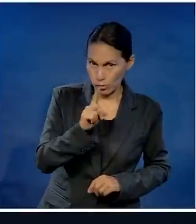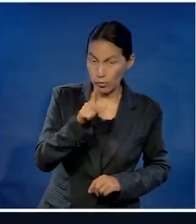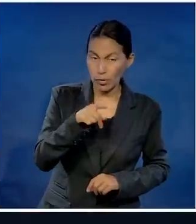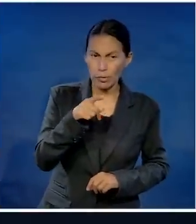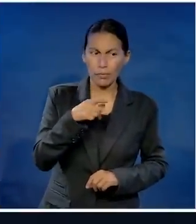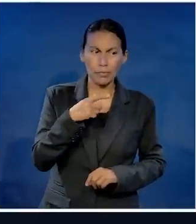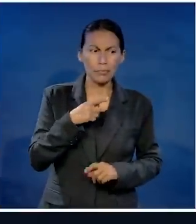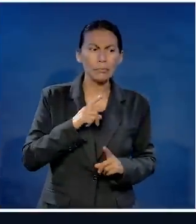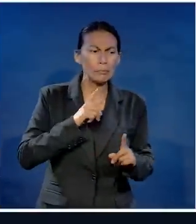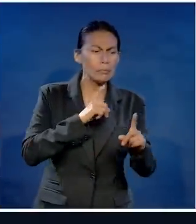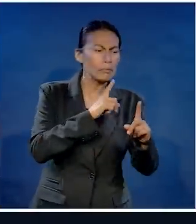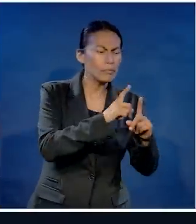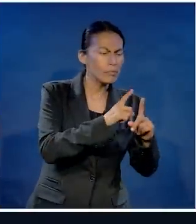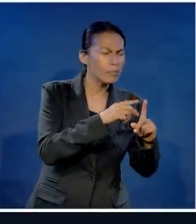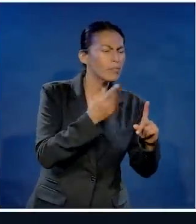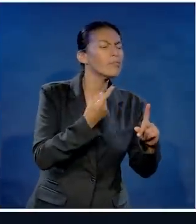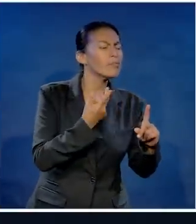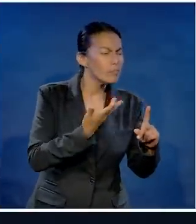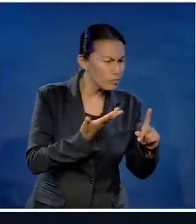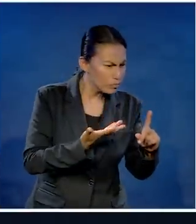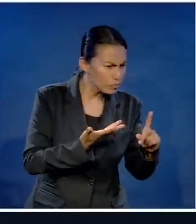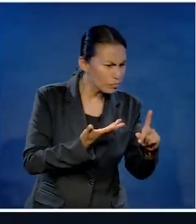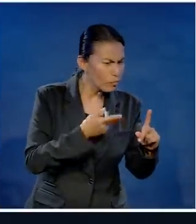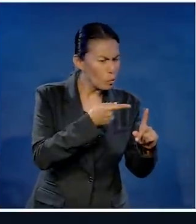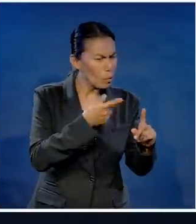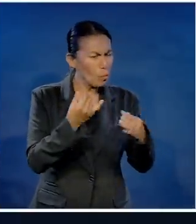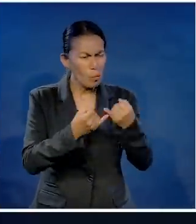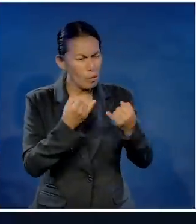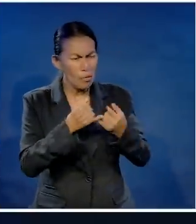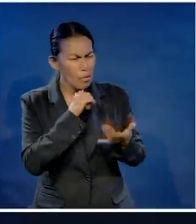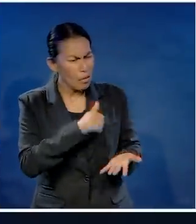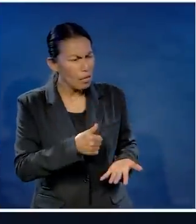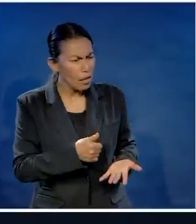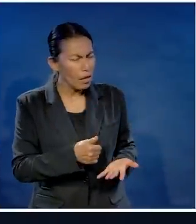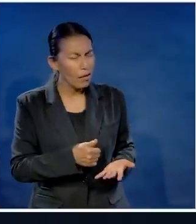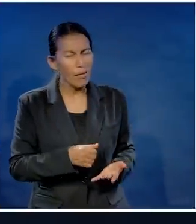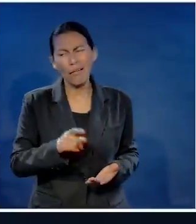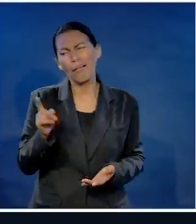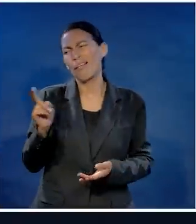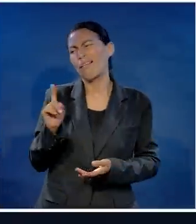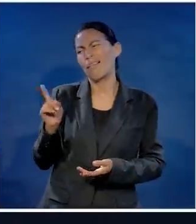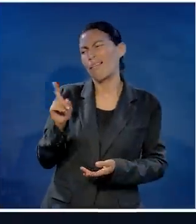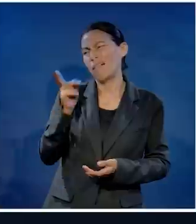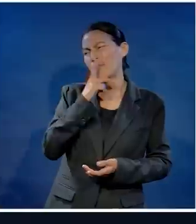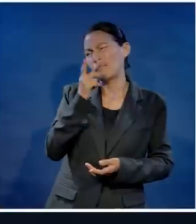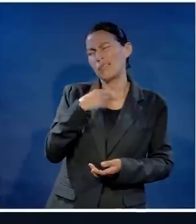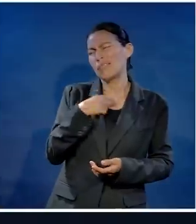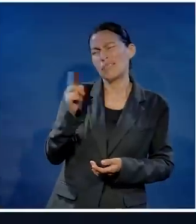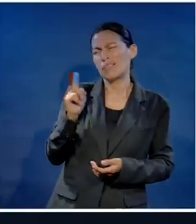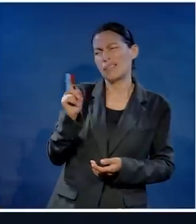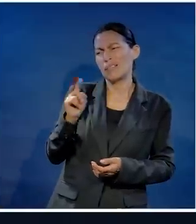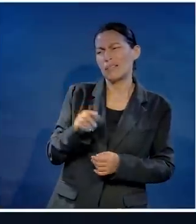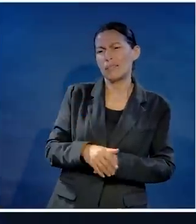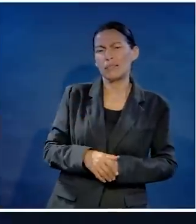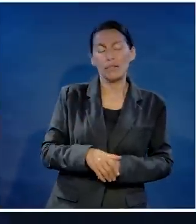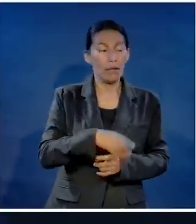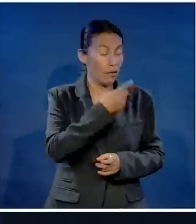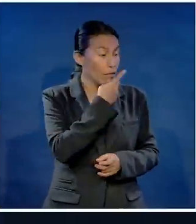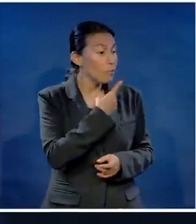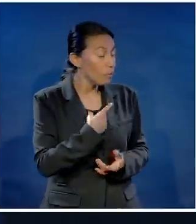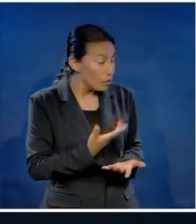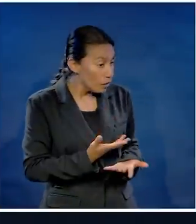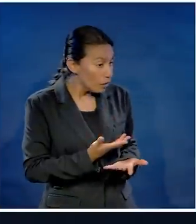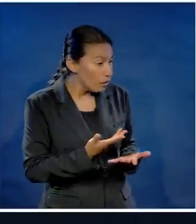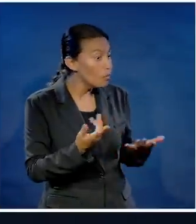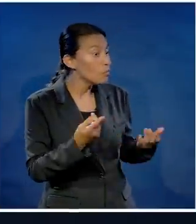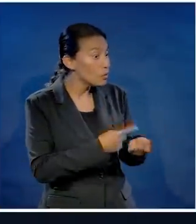que no soy chismoso, pero me gusta estar bien enterado. Me acerco y le digo, hey, ¿qué pasó? ¿Por qué no estás jugando? No, pastor, no,